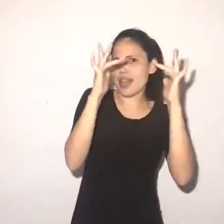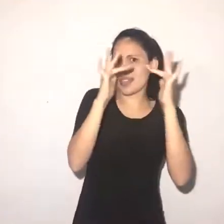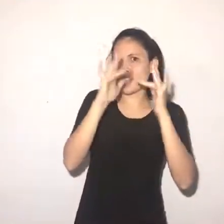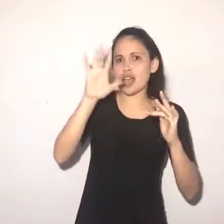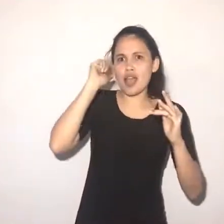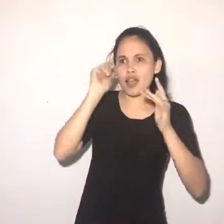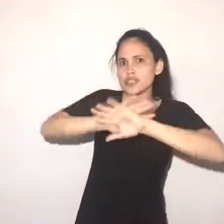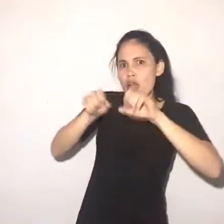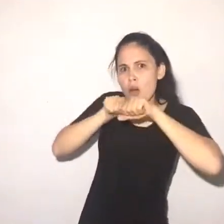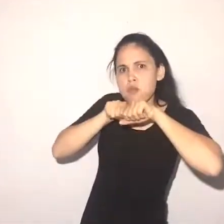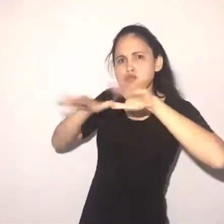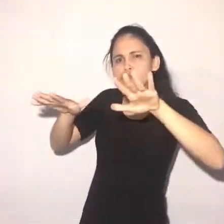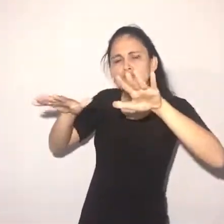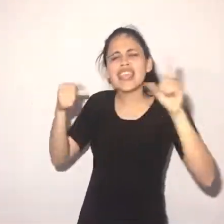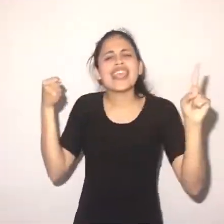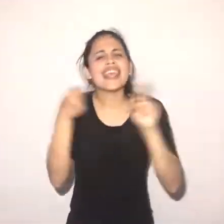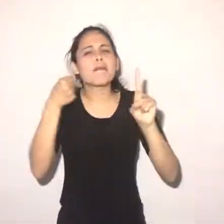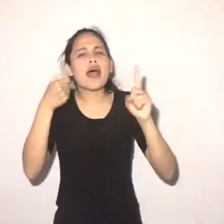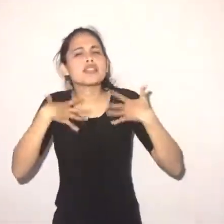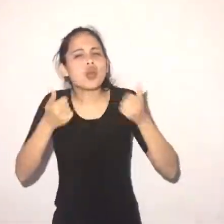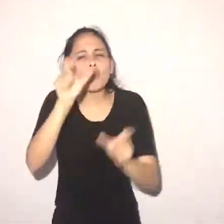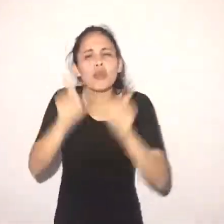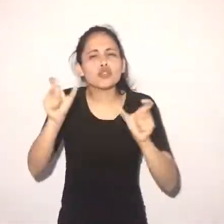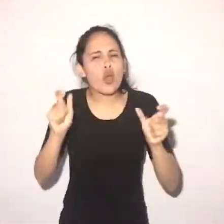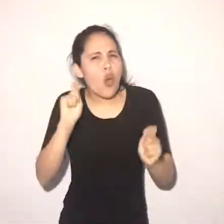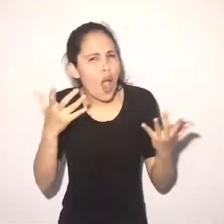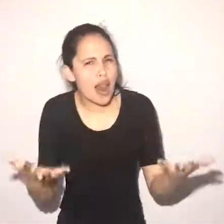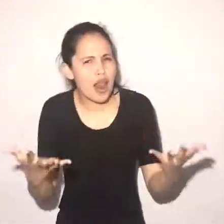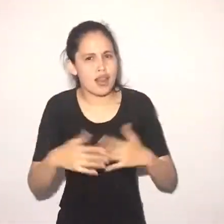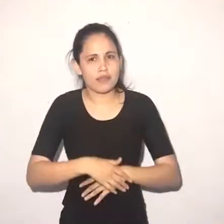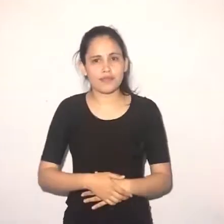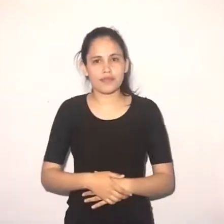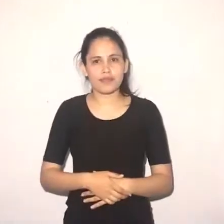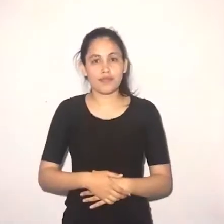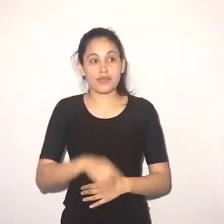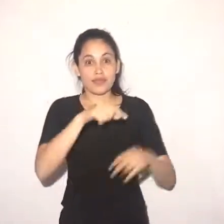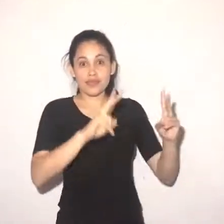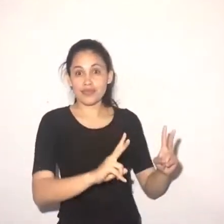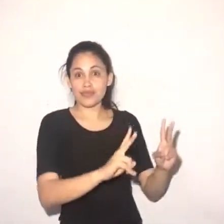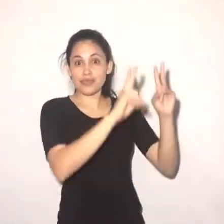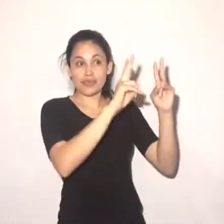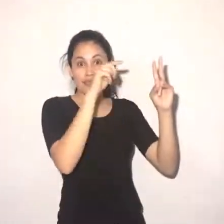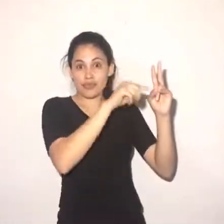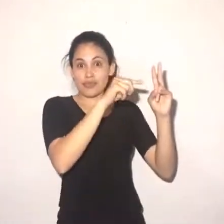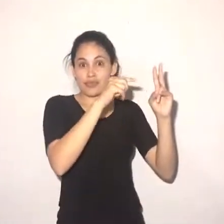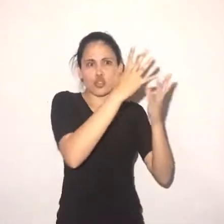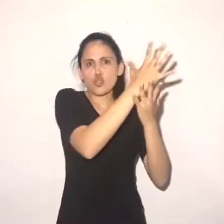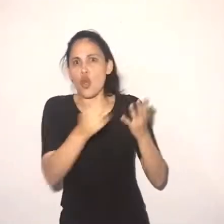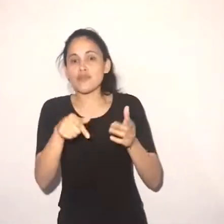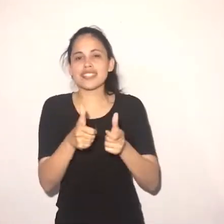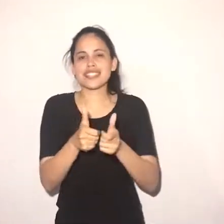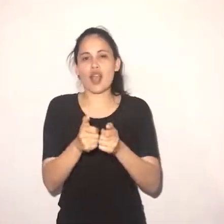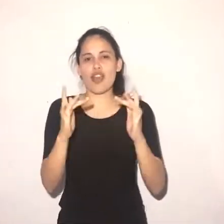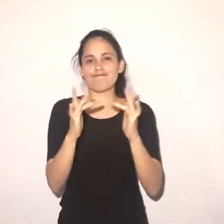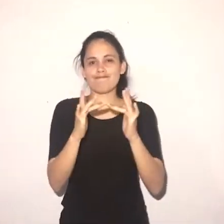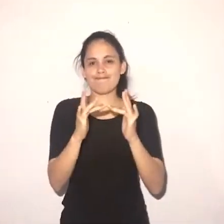teléfono es posible porque estos dispositivos emiten y reciben ondas electromagnéticas que comunican dispositivos